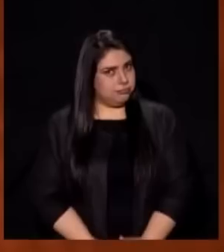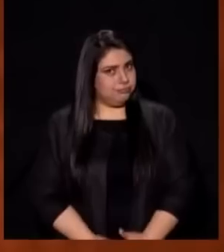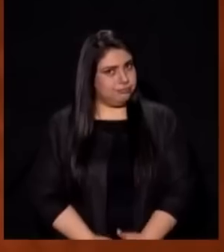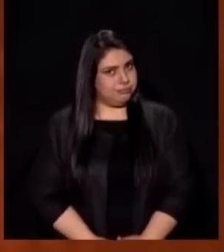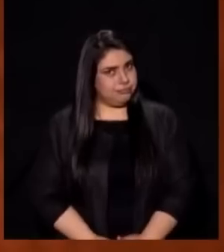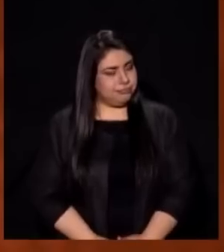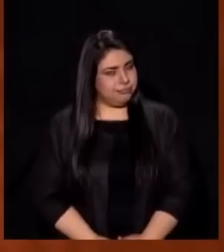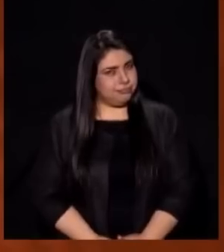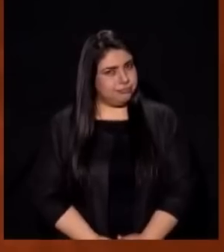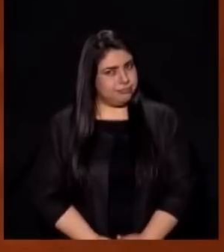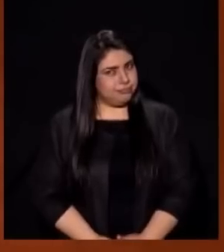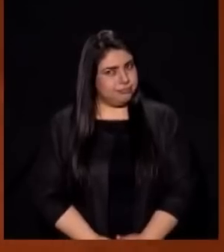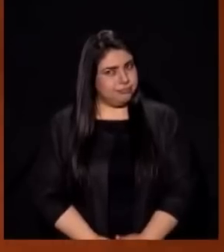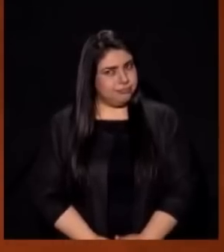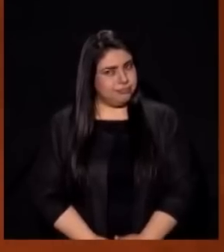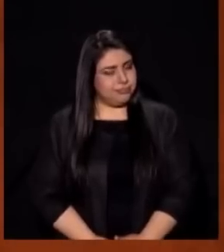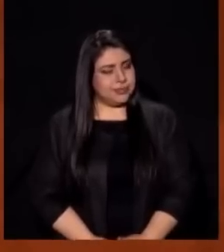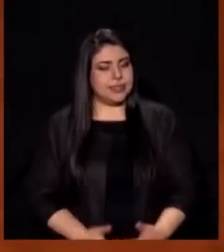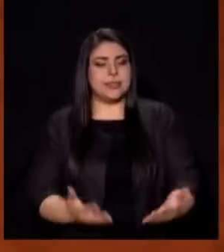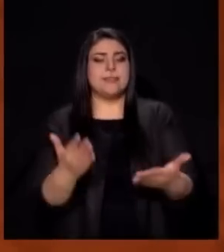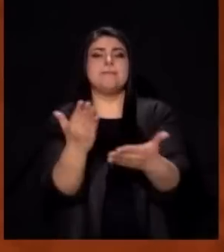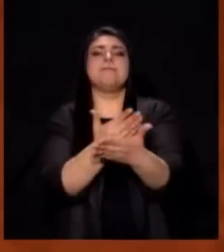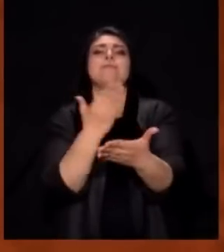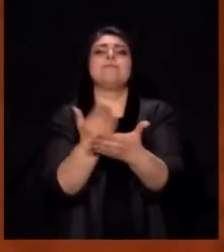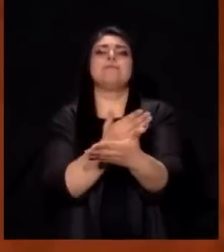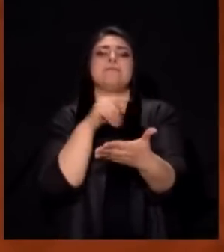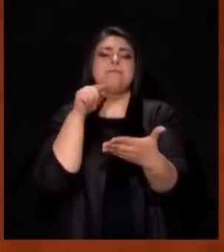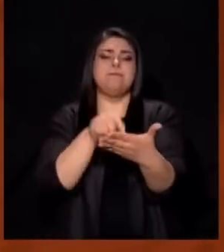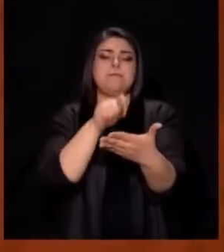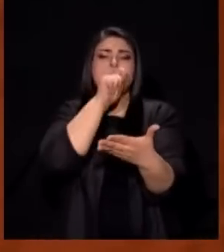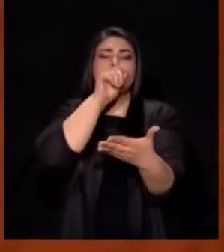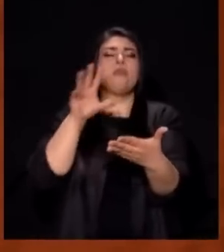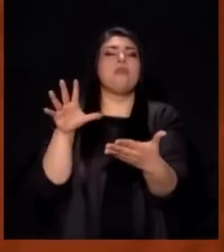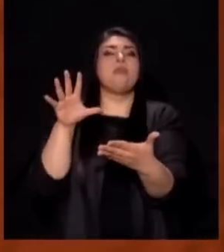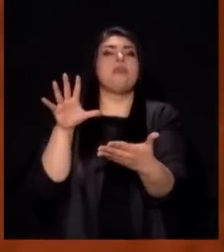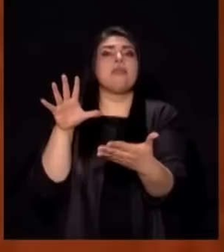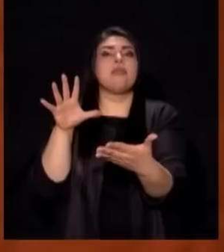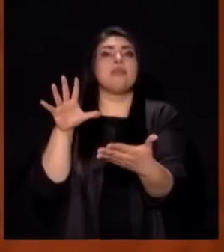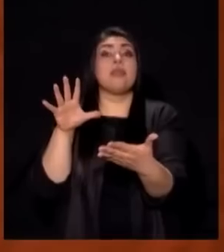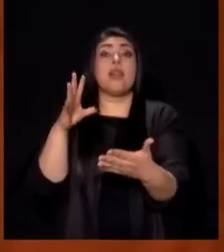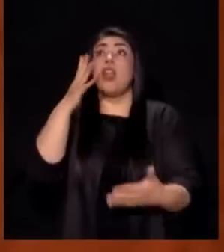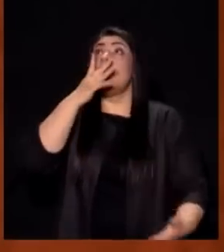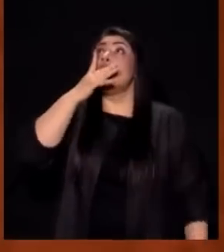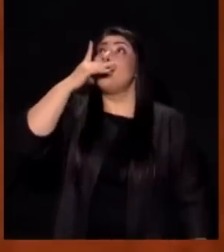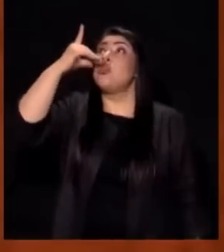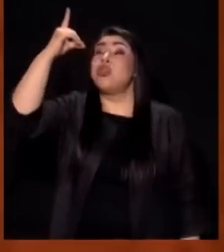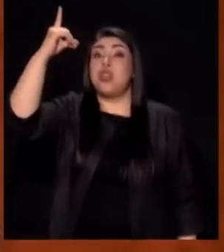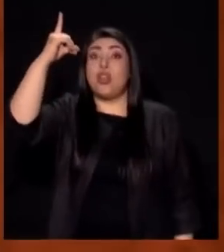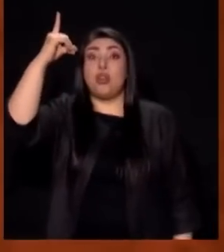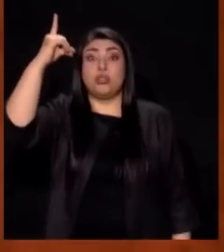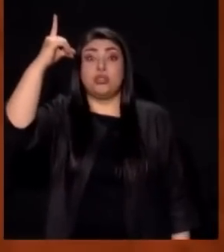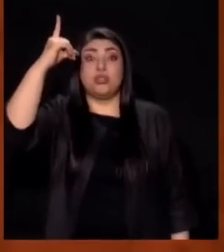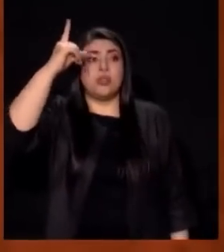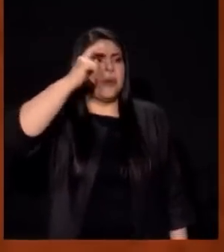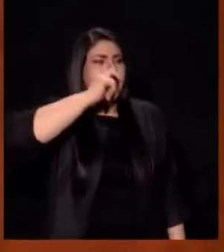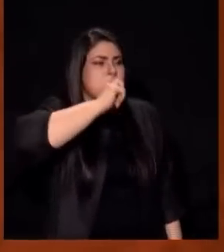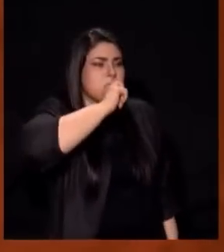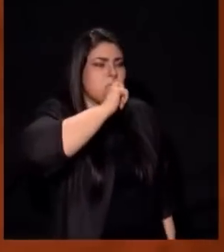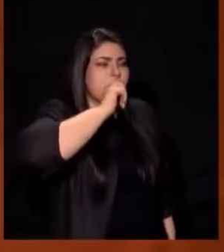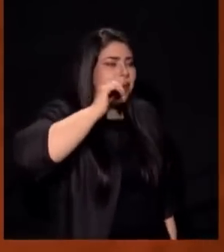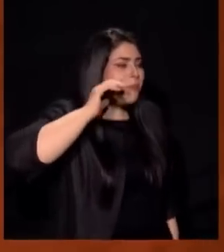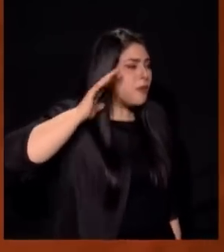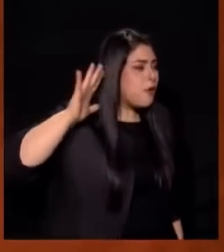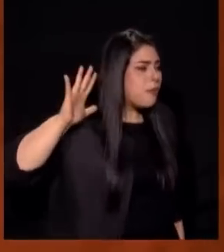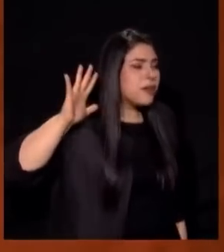Si Aquí Está La Promesa Te La Voy A Leer Porque Cuando Dios Hizo La Promesa Abraham No